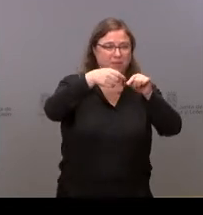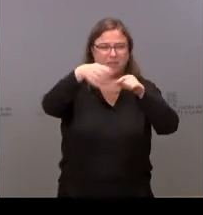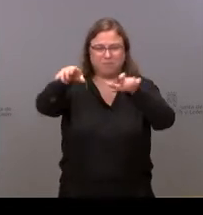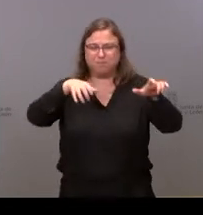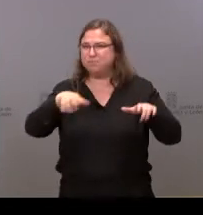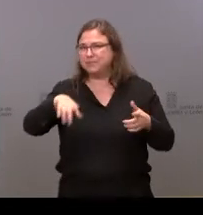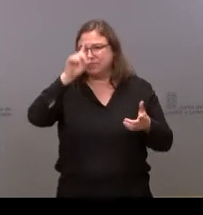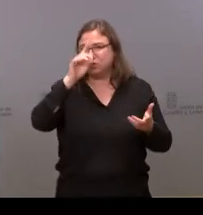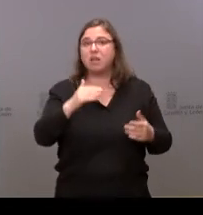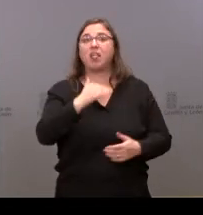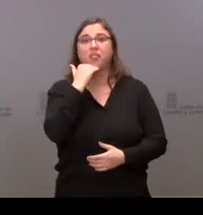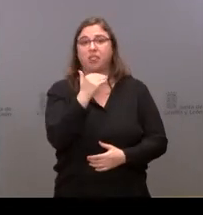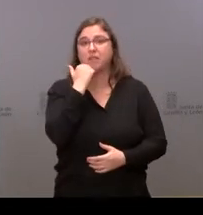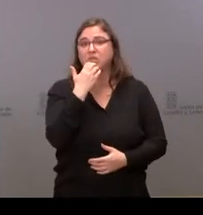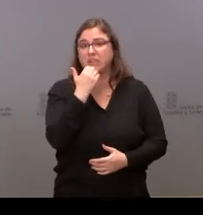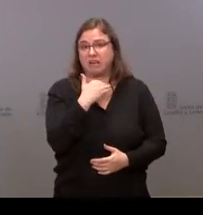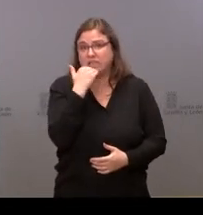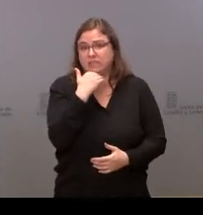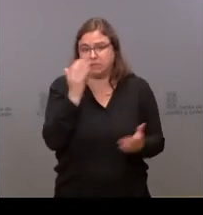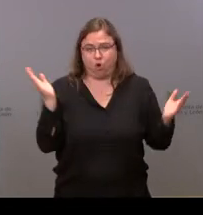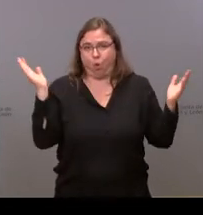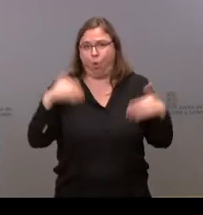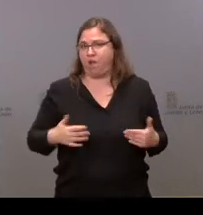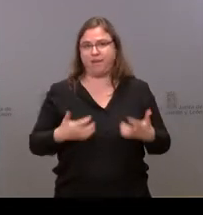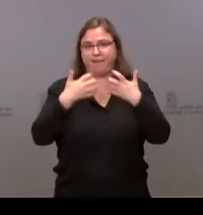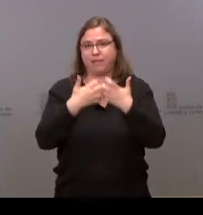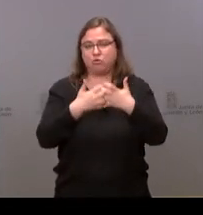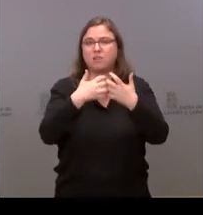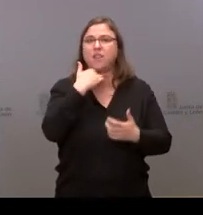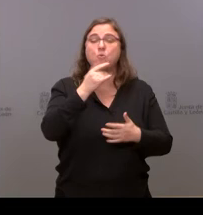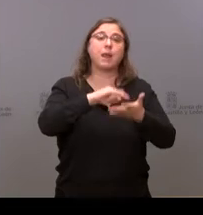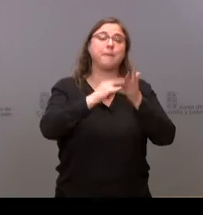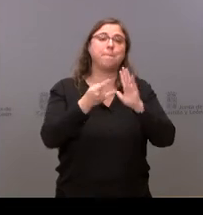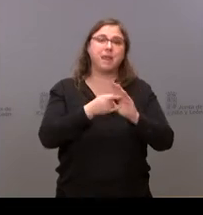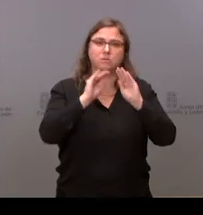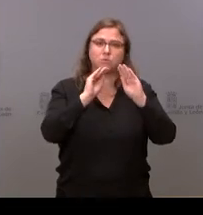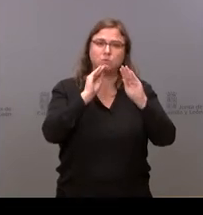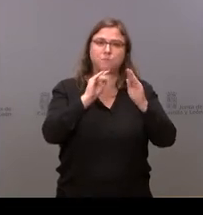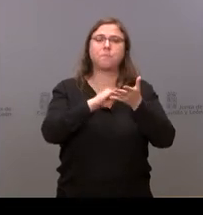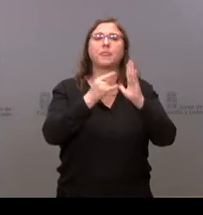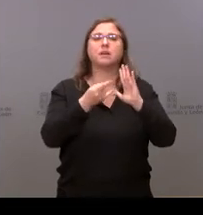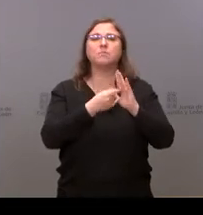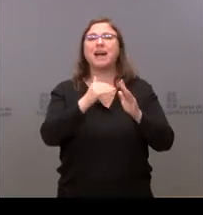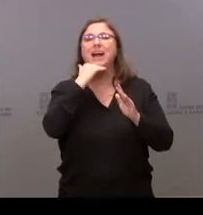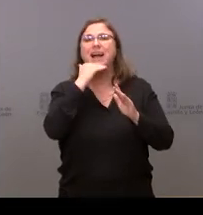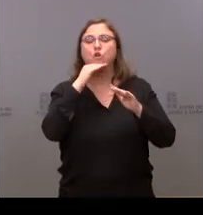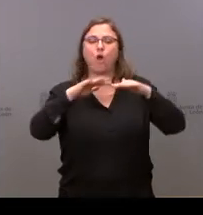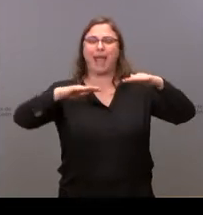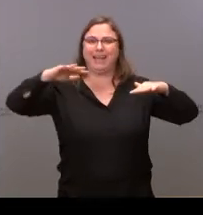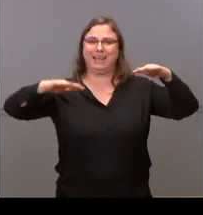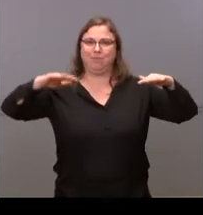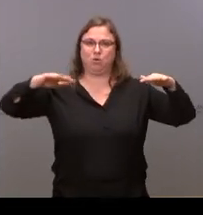si en Zamora por ejemplo prácticamente no tenemos industria no sé si este plan se plantea algo de reequilibrio